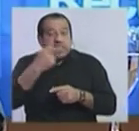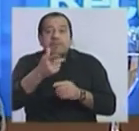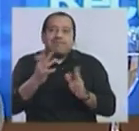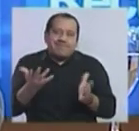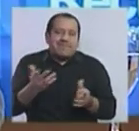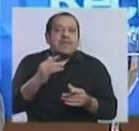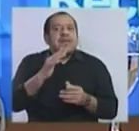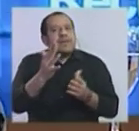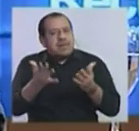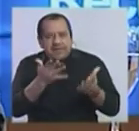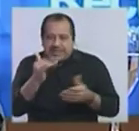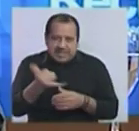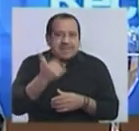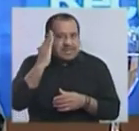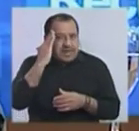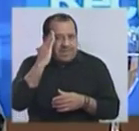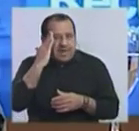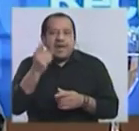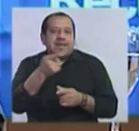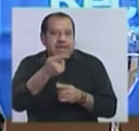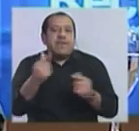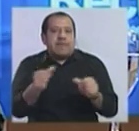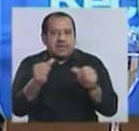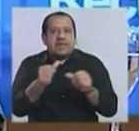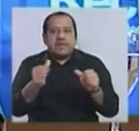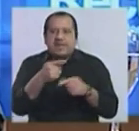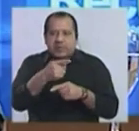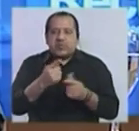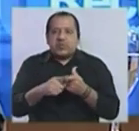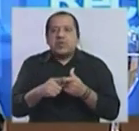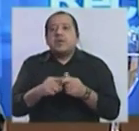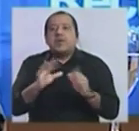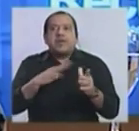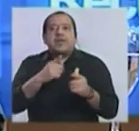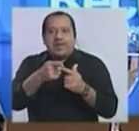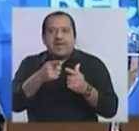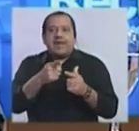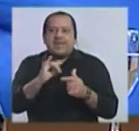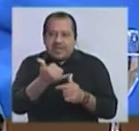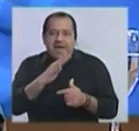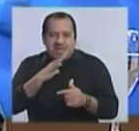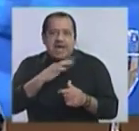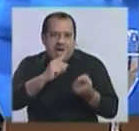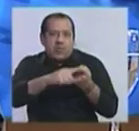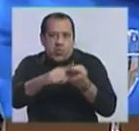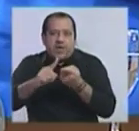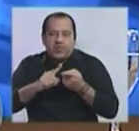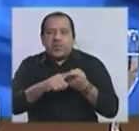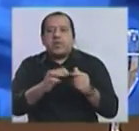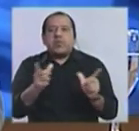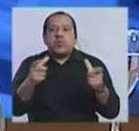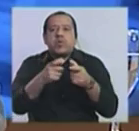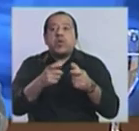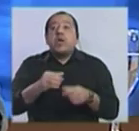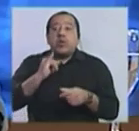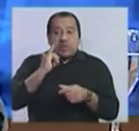más o menos estaba pautado que se fueran dando este tipo de reuniones. Lo